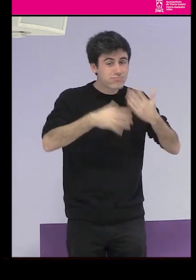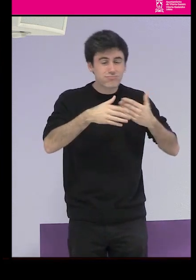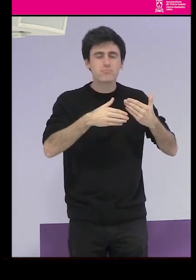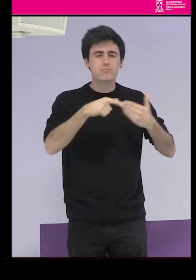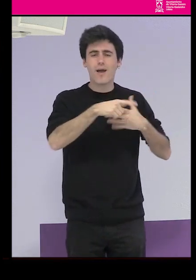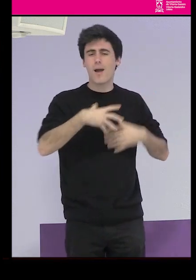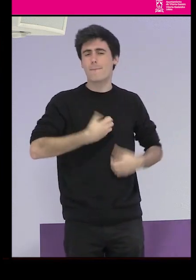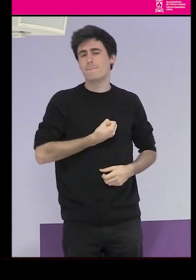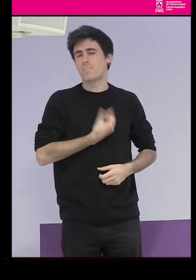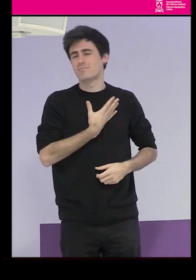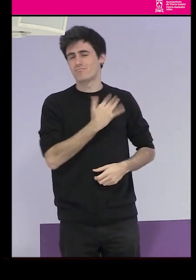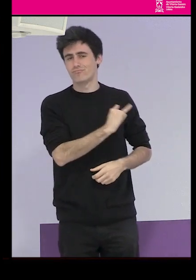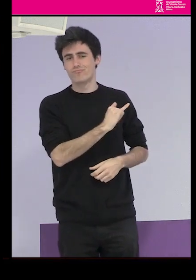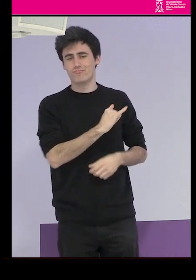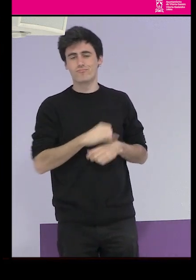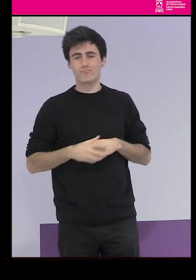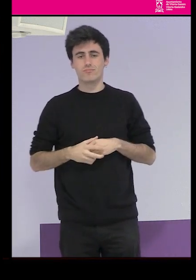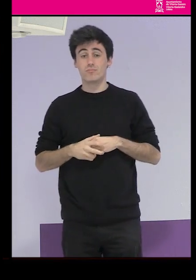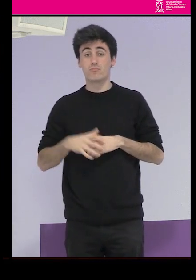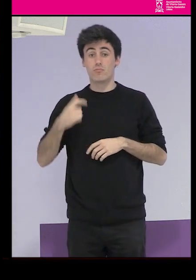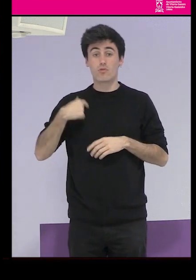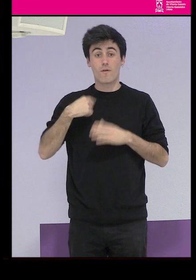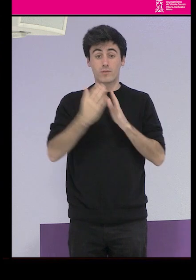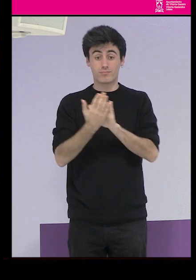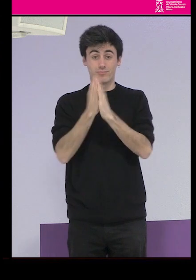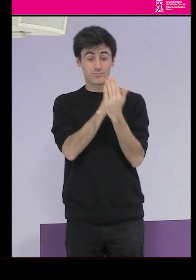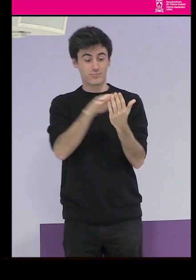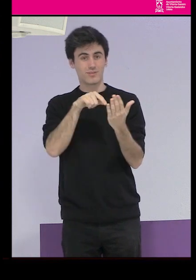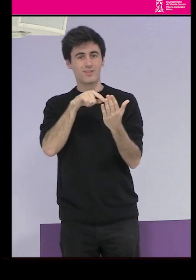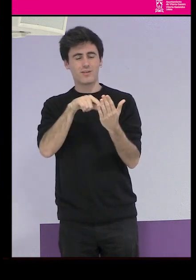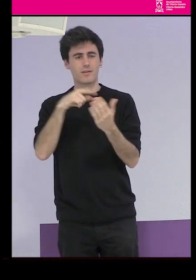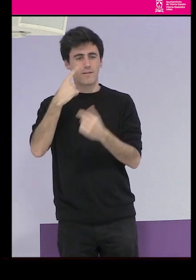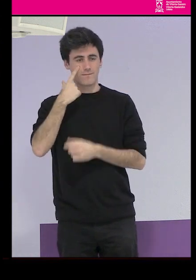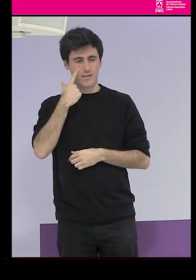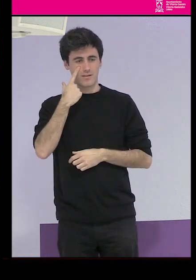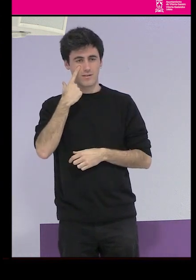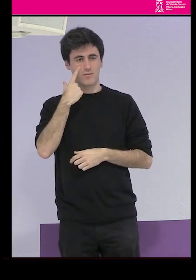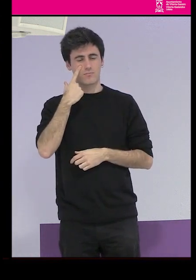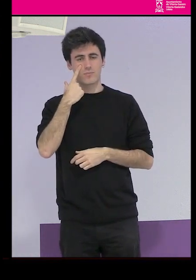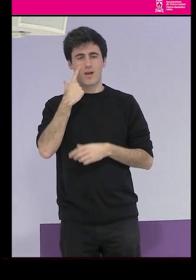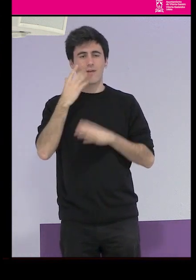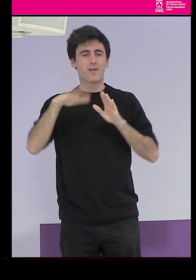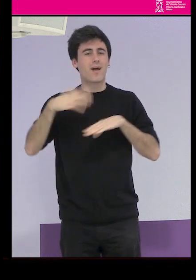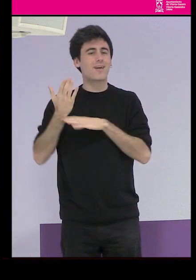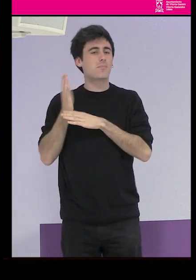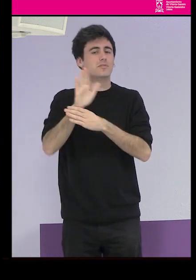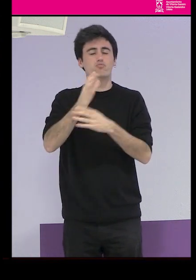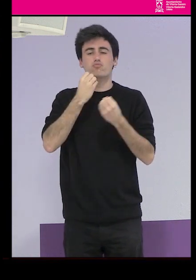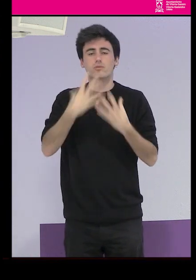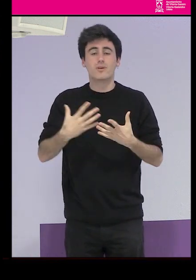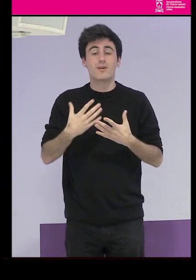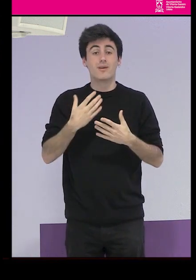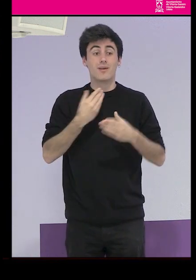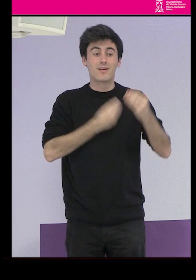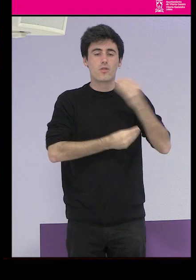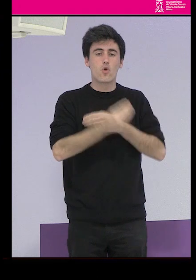Y voy a coger la contraportada del libro, o la solapita, que lo presenta muy bien. Andrea nació en